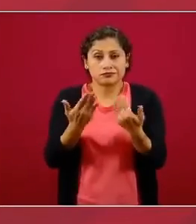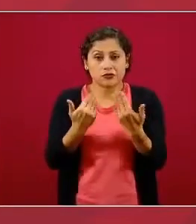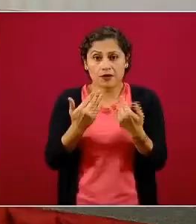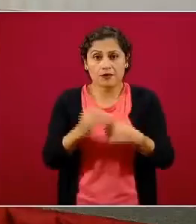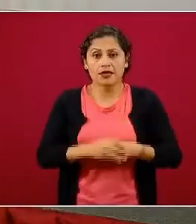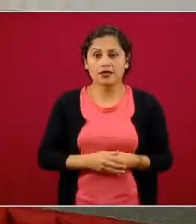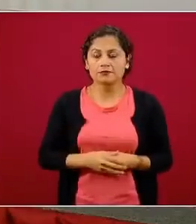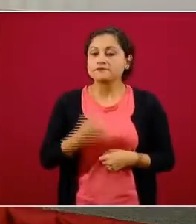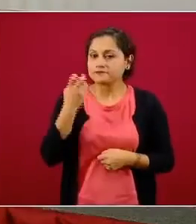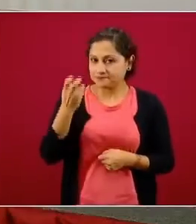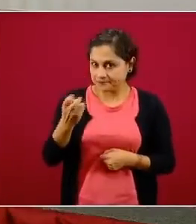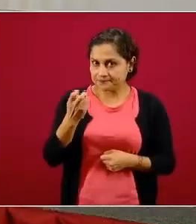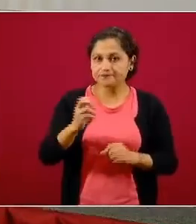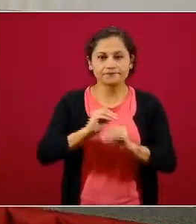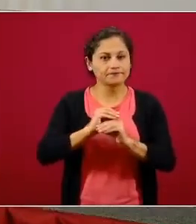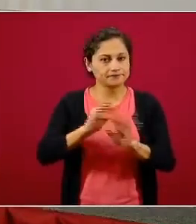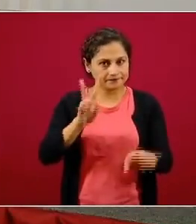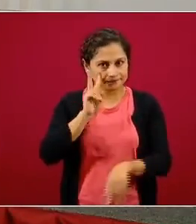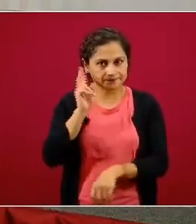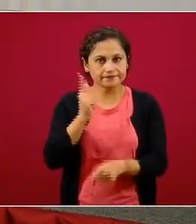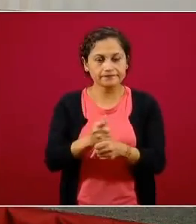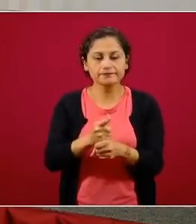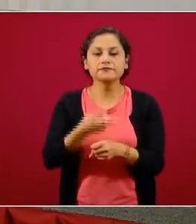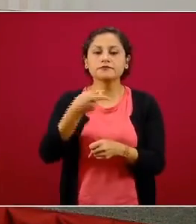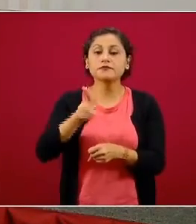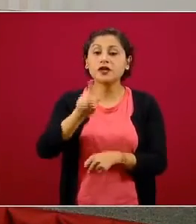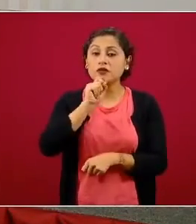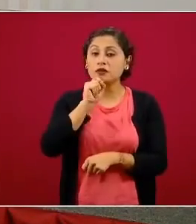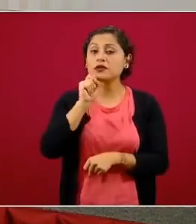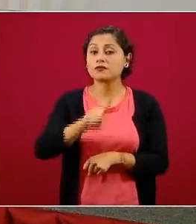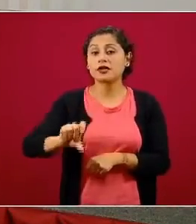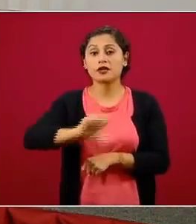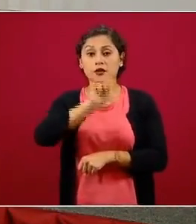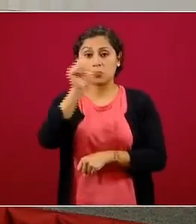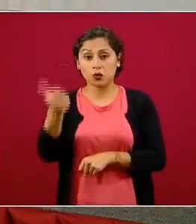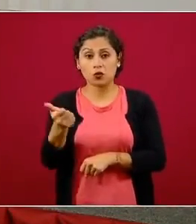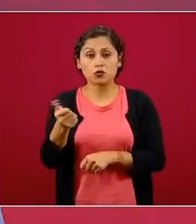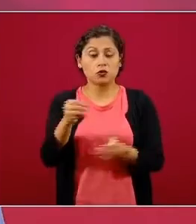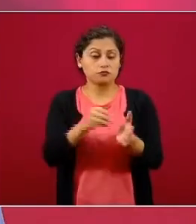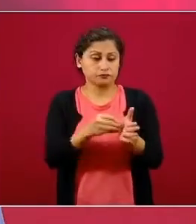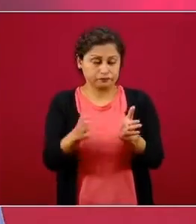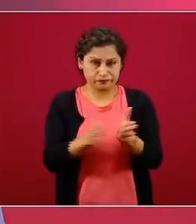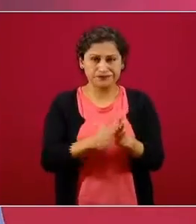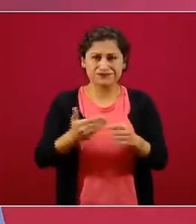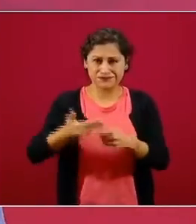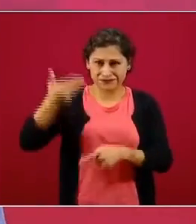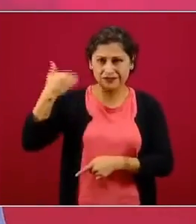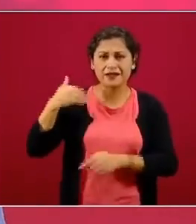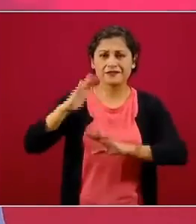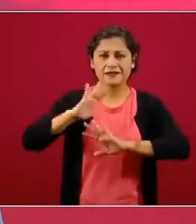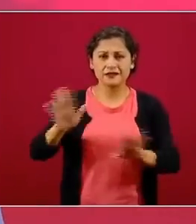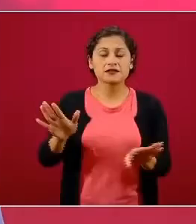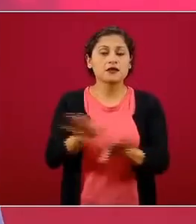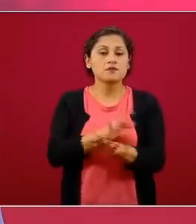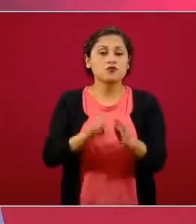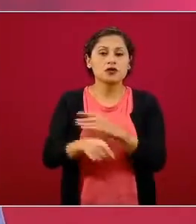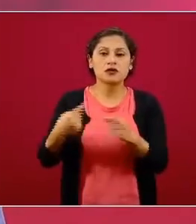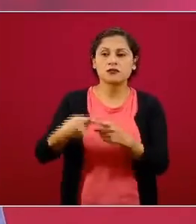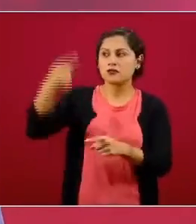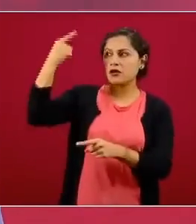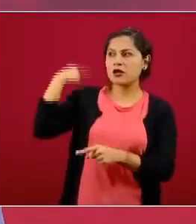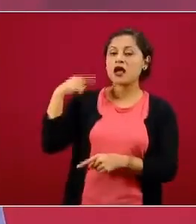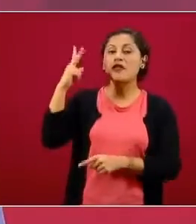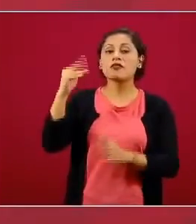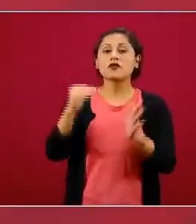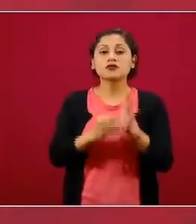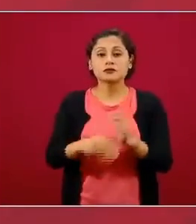puede documentar, lo hemos documentado, en especial en los 15 años recientes, desde el 2003, cuando